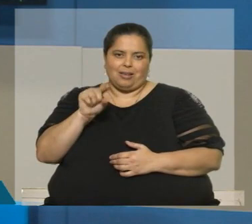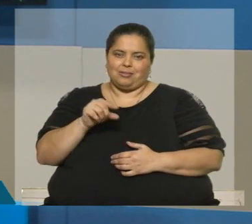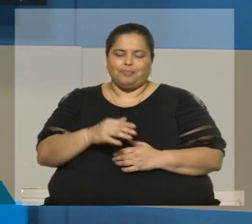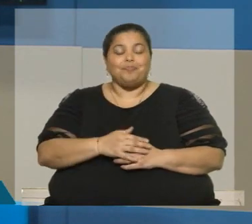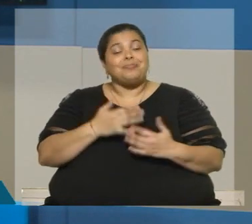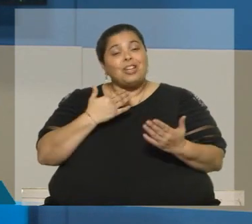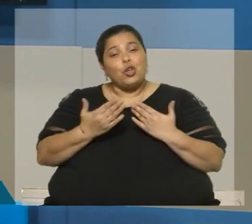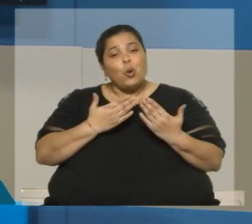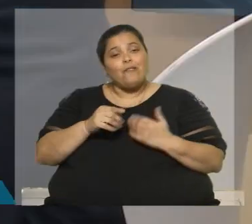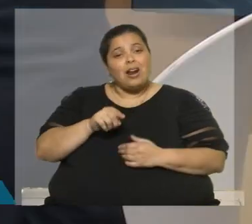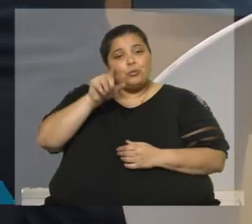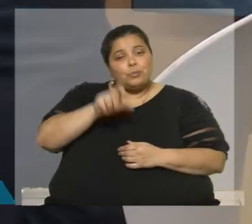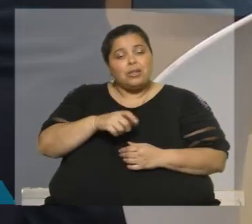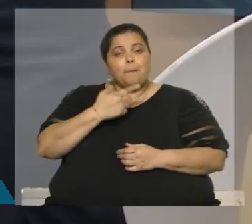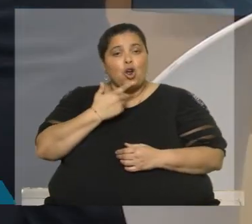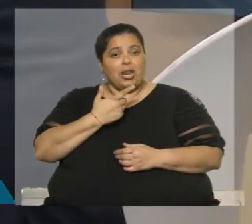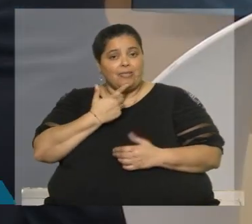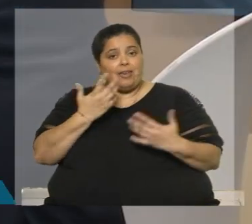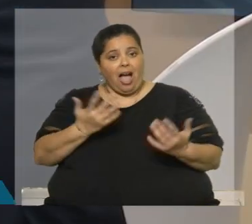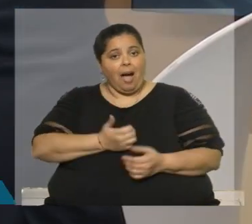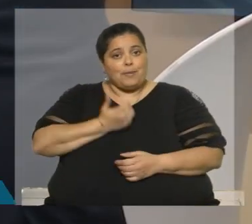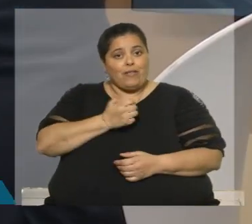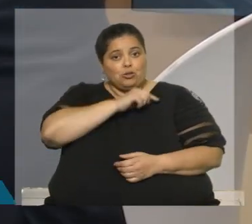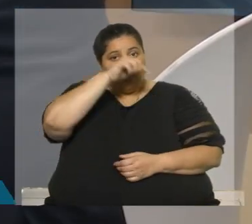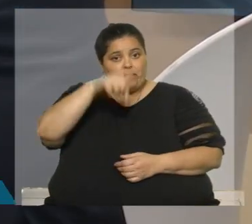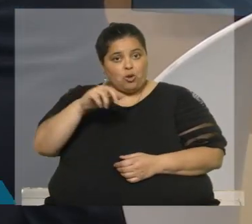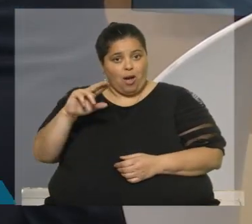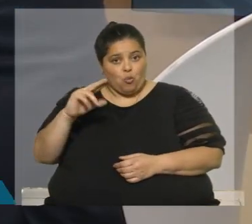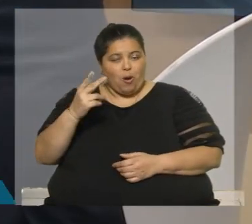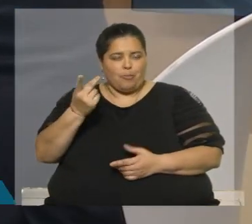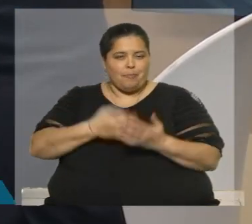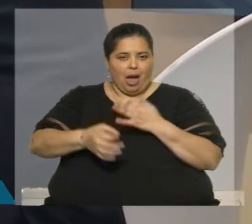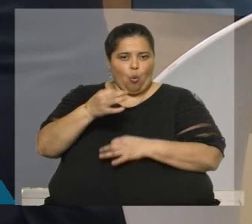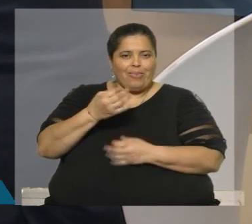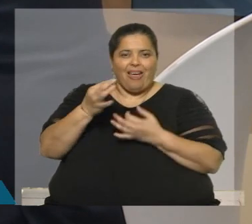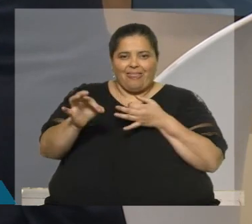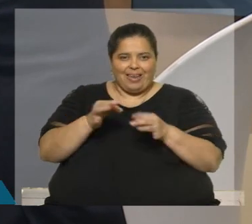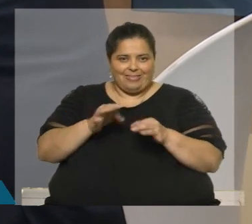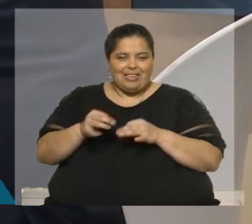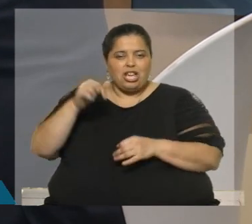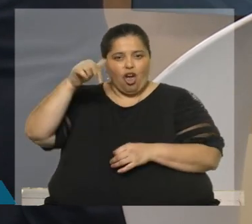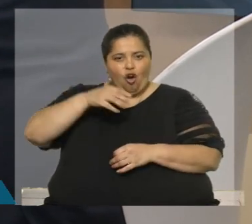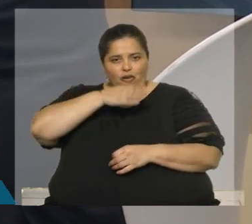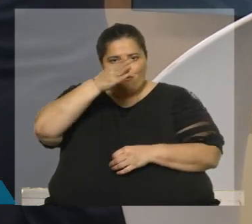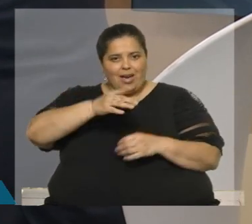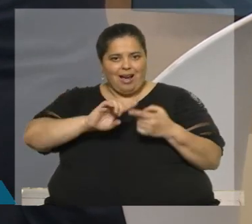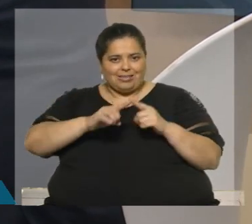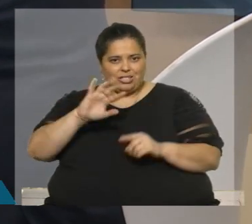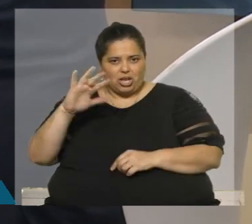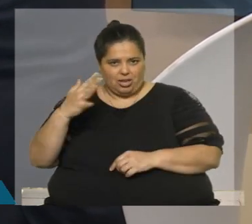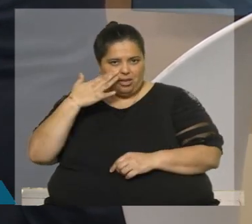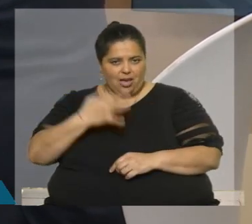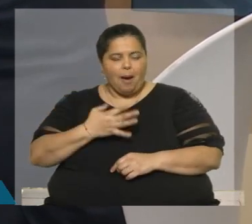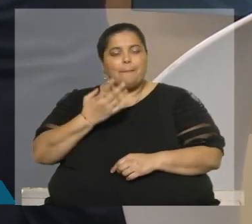con usted de política, aprovechar que anda acá en el país y después me va a contar bien los detalles. Ya sé que hoy estuvo en la cancillería, por ejemplo. Pero